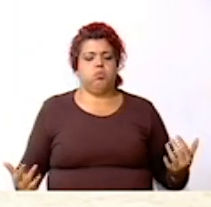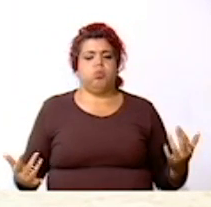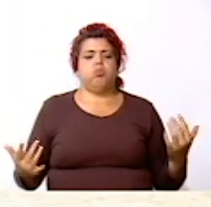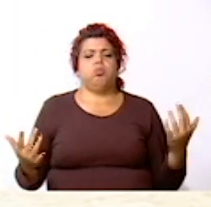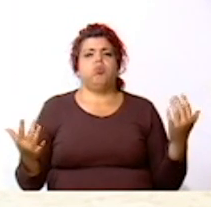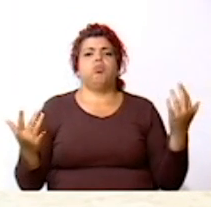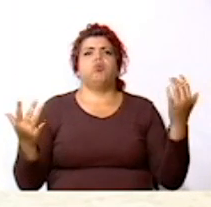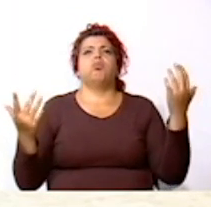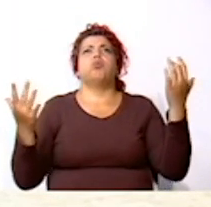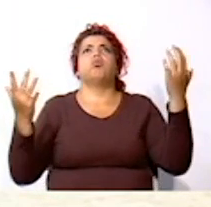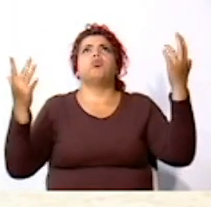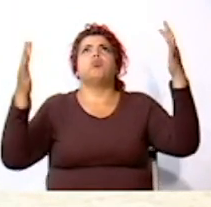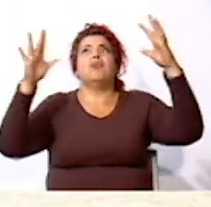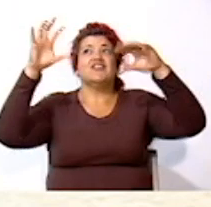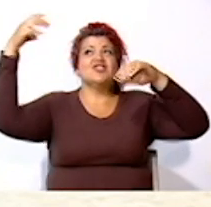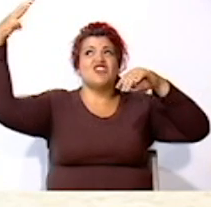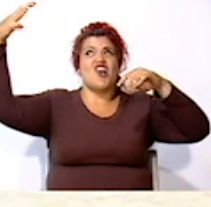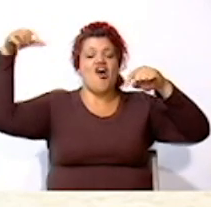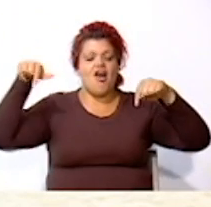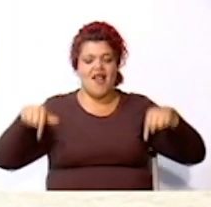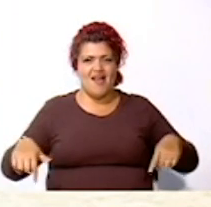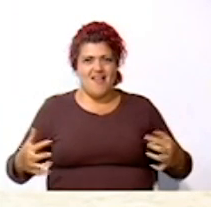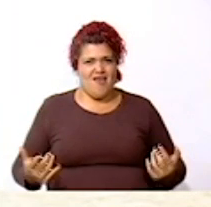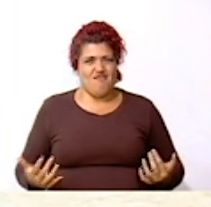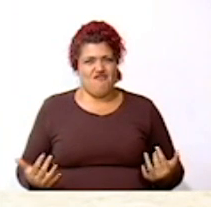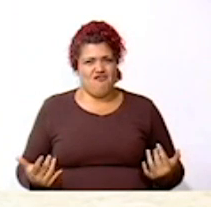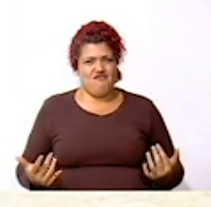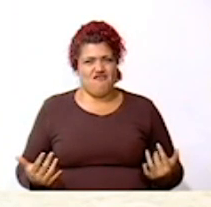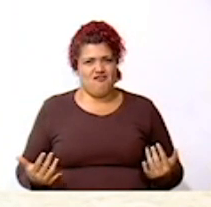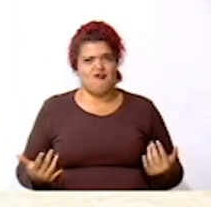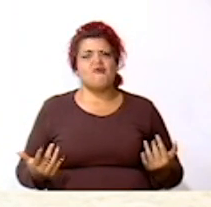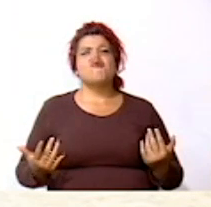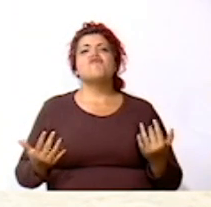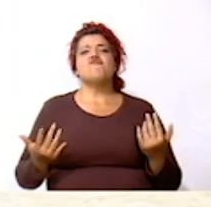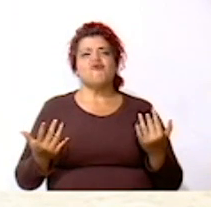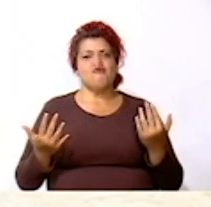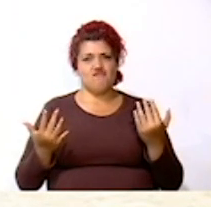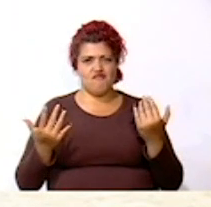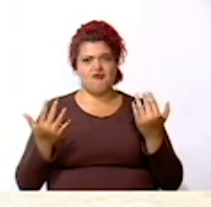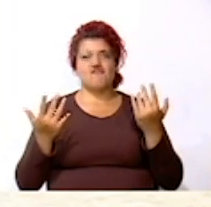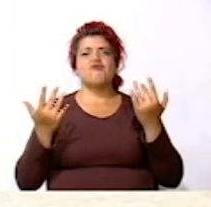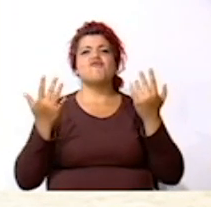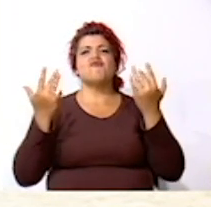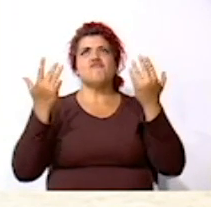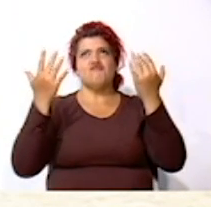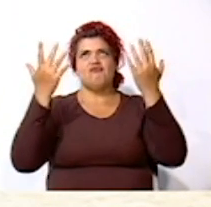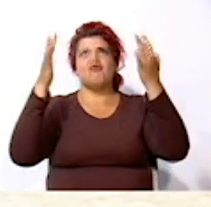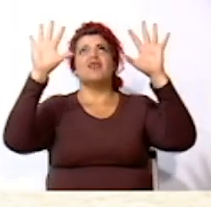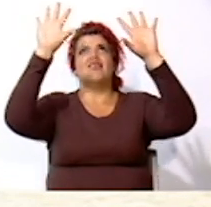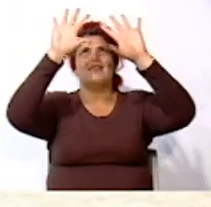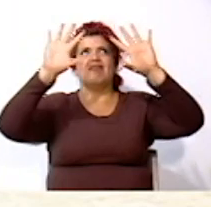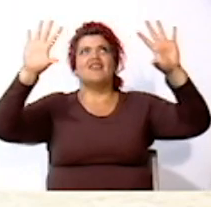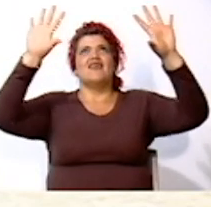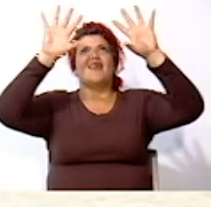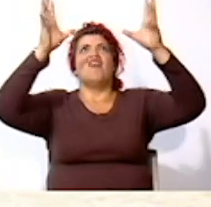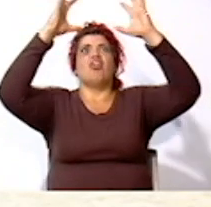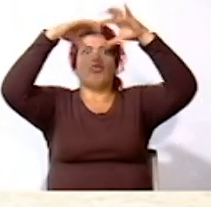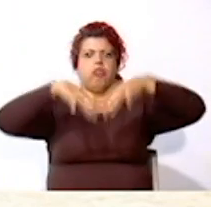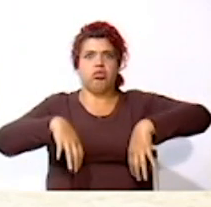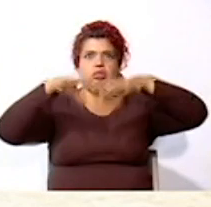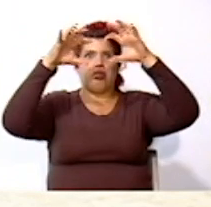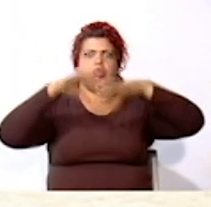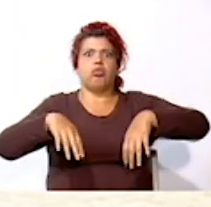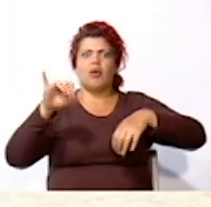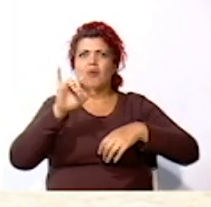Y recuerden que el sol hace que el agua se condense y llegue a las nubes Y vuelva a caer como en el